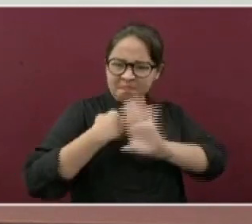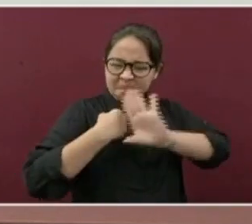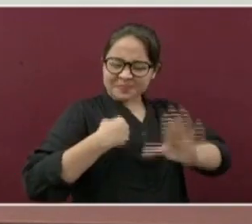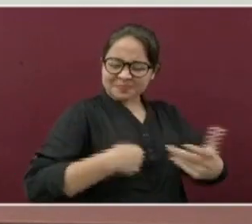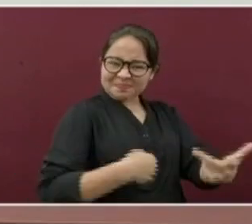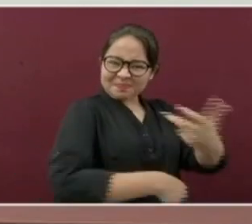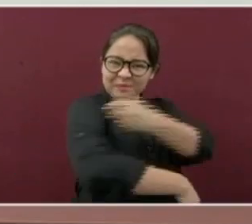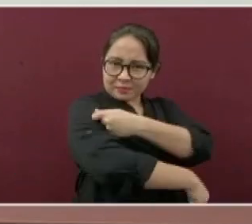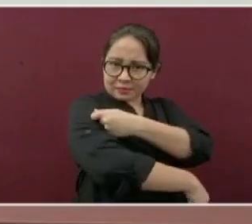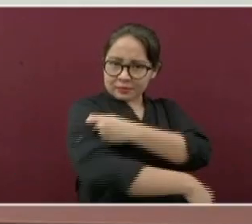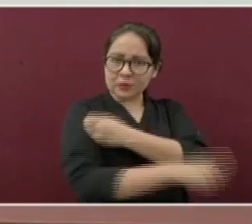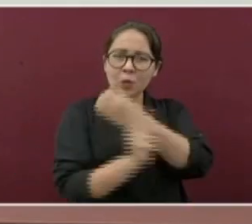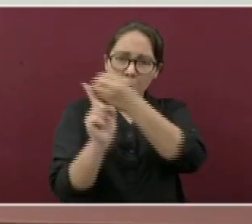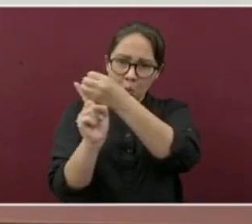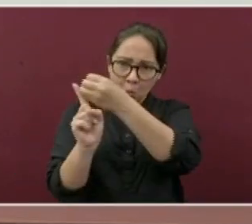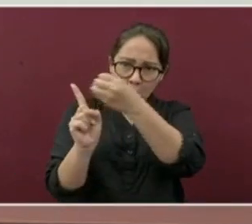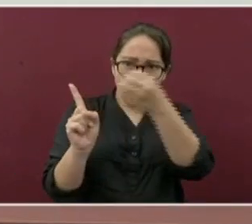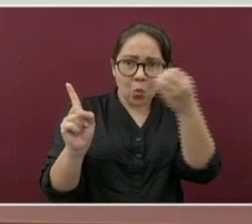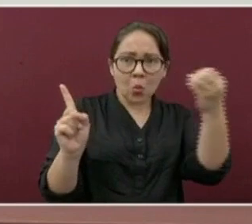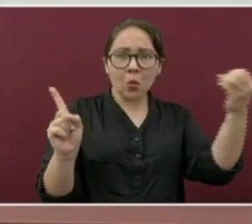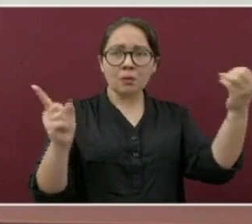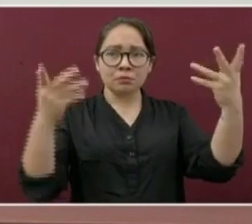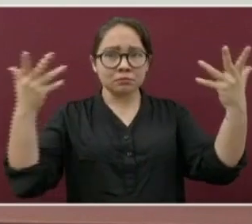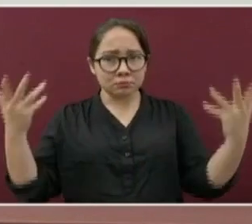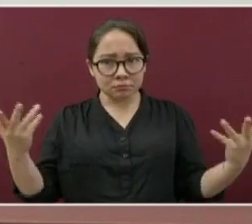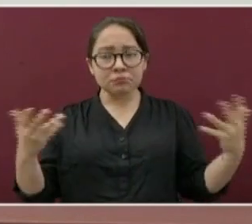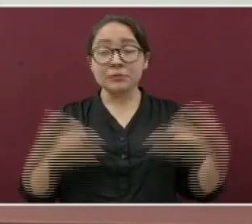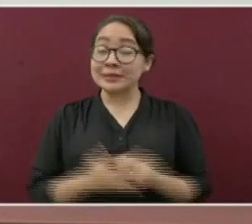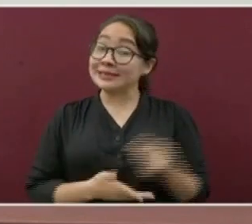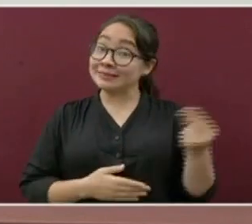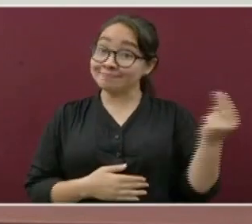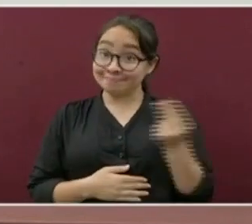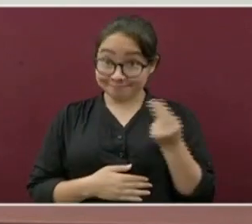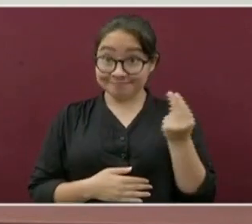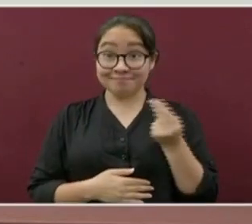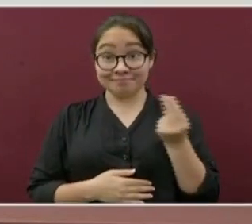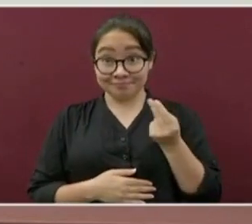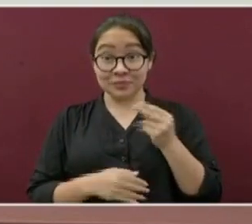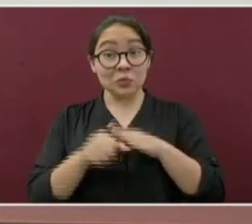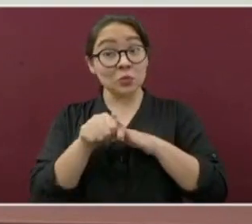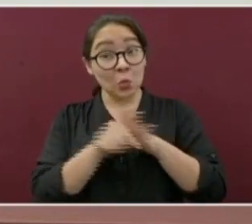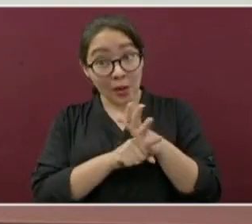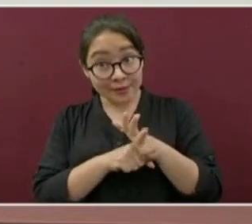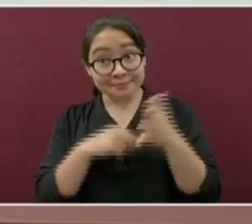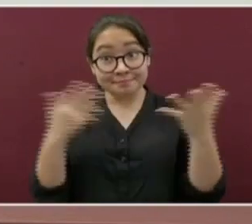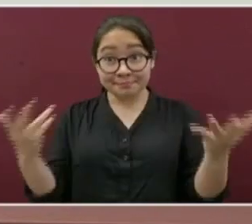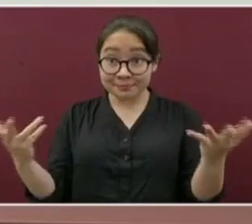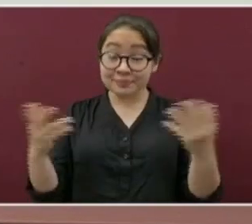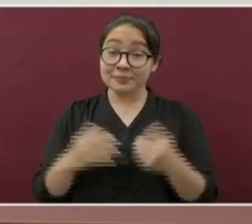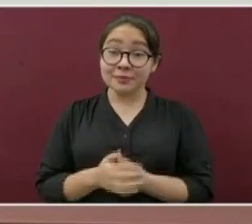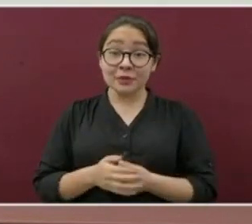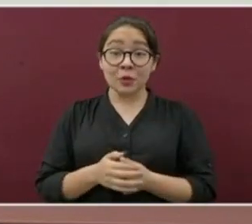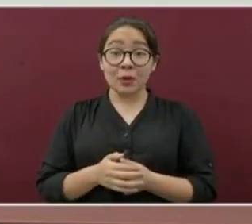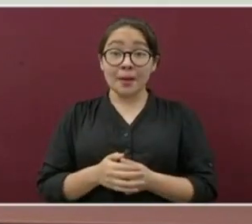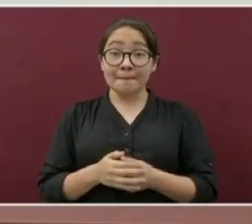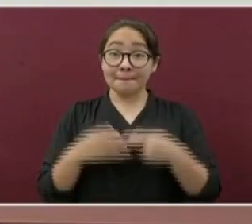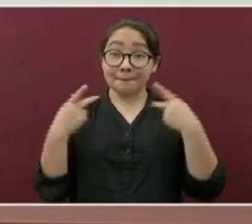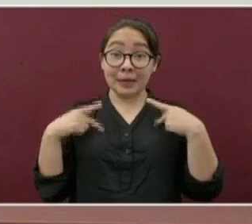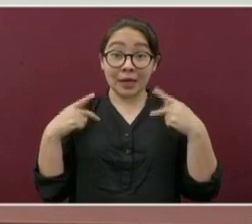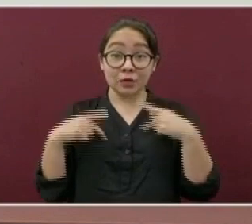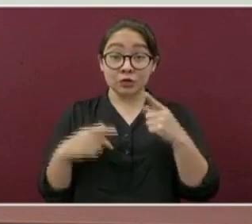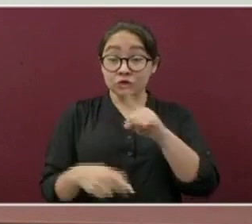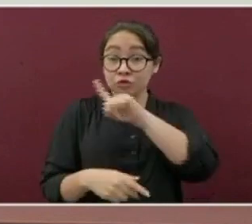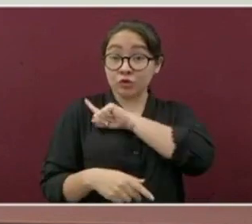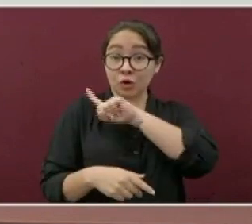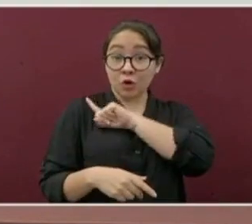más ordenado. Para esto también es necesario que solo vaya el adulto a vacunarse